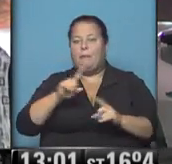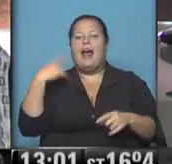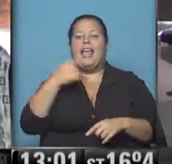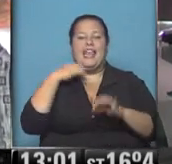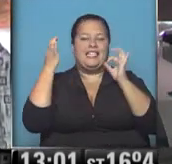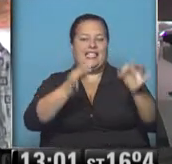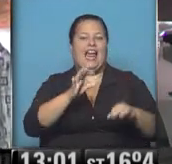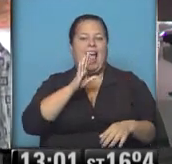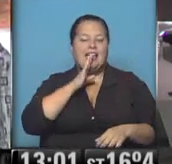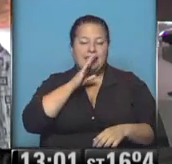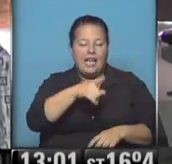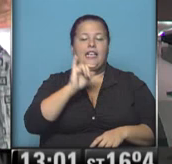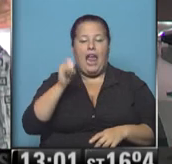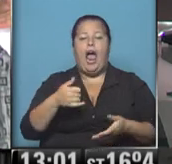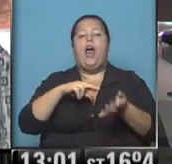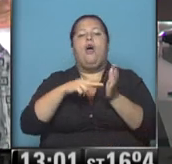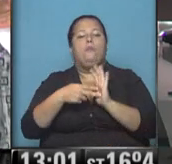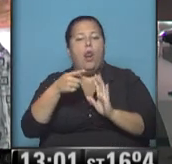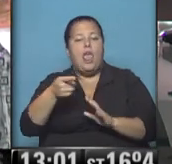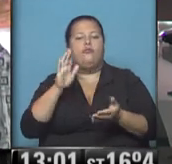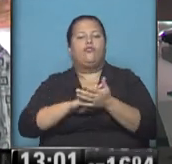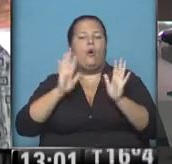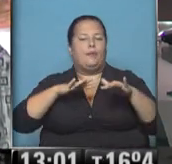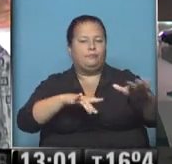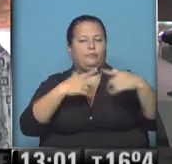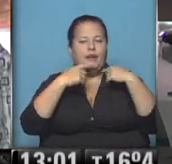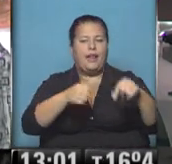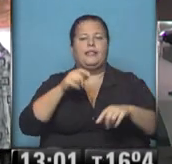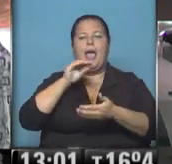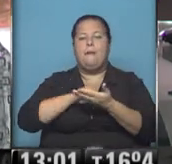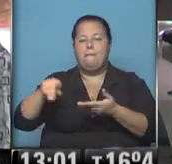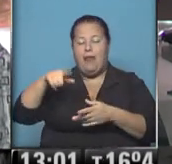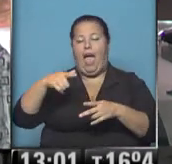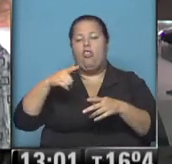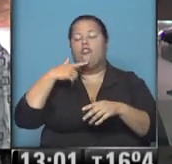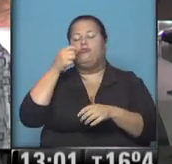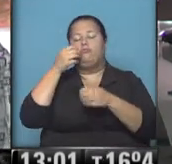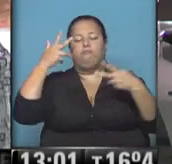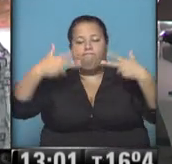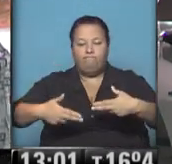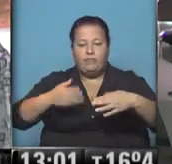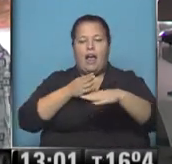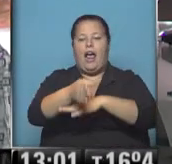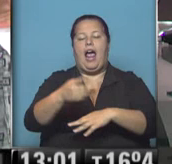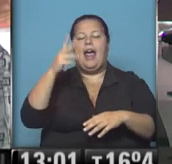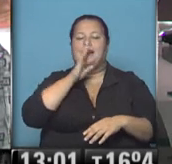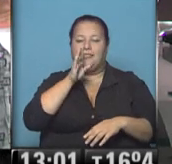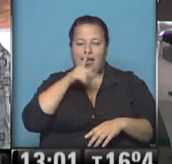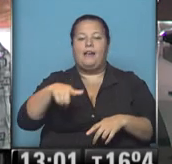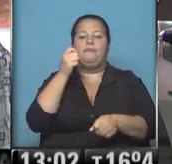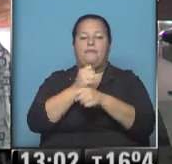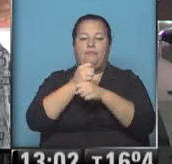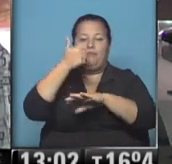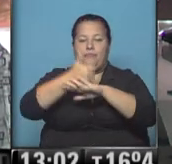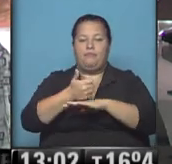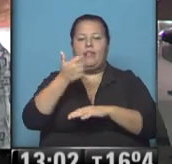que querían llegar a Ezeiza. Claro, la complicación por una protesta de tercerizados, el bloqueo en los accesos a Ezeiza, nos vamos en vivo así, está trabajando